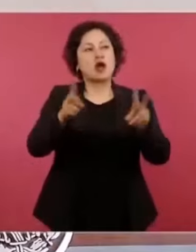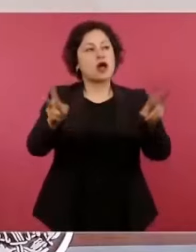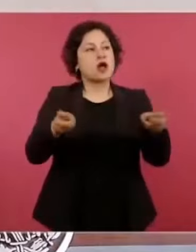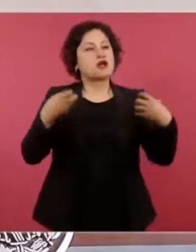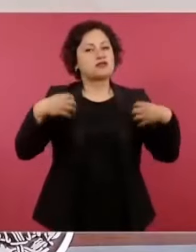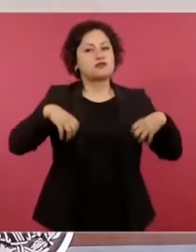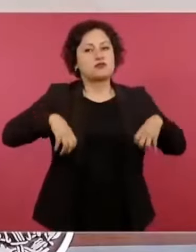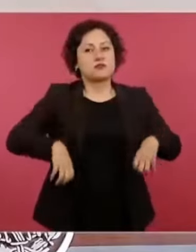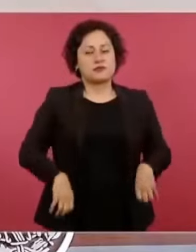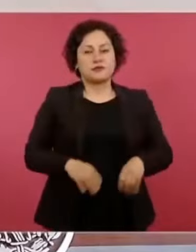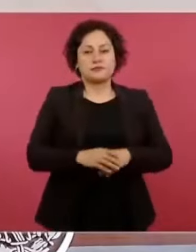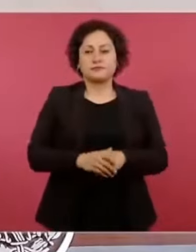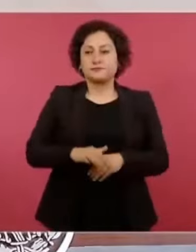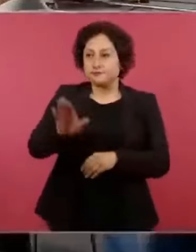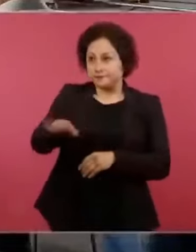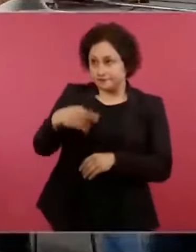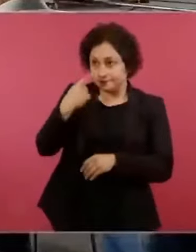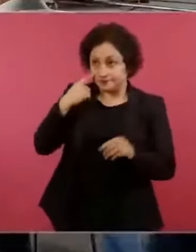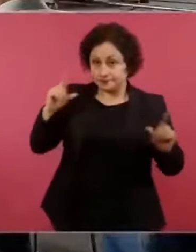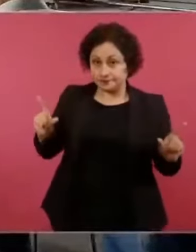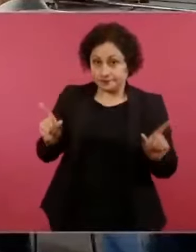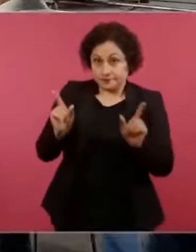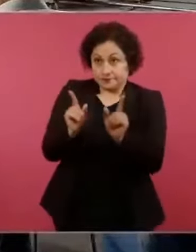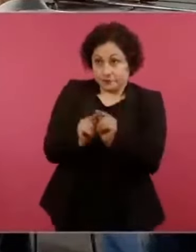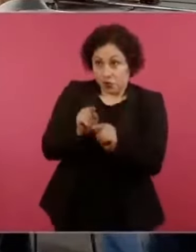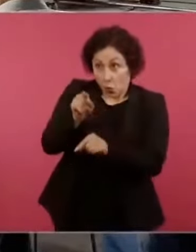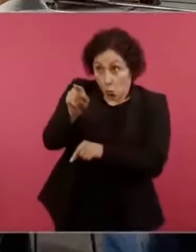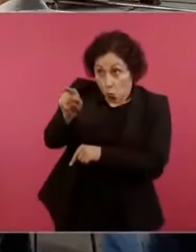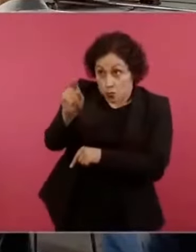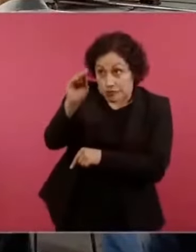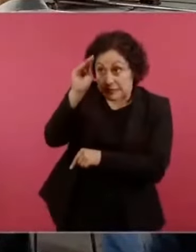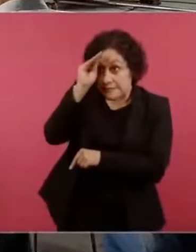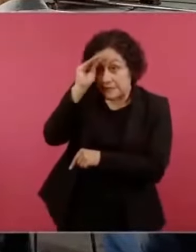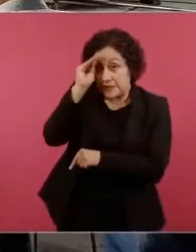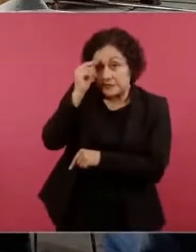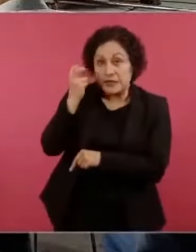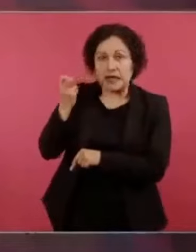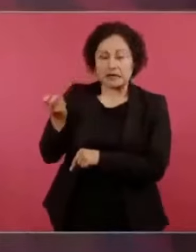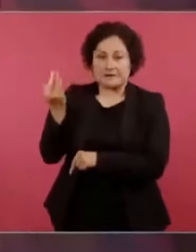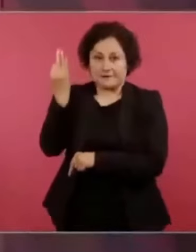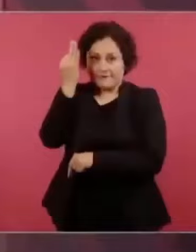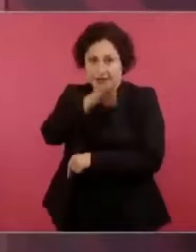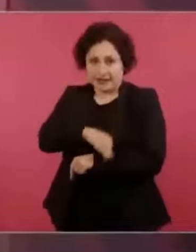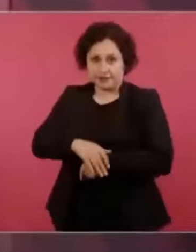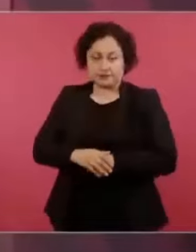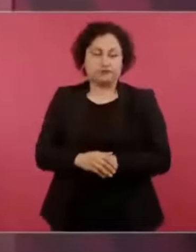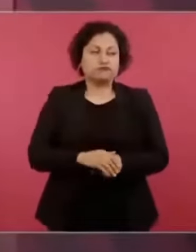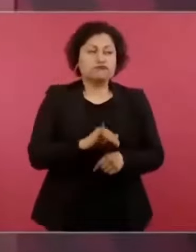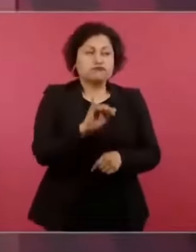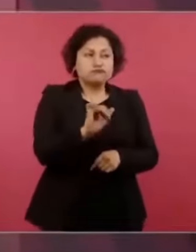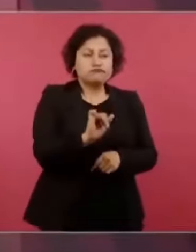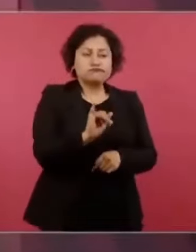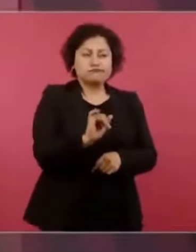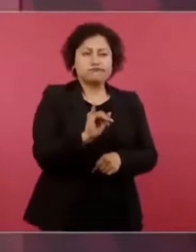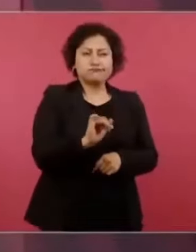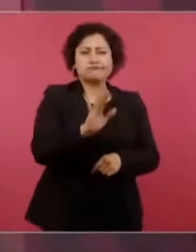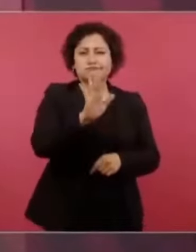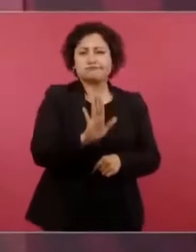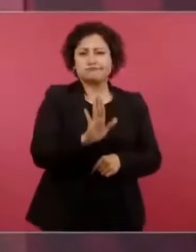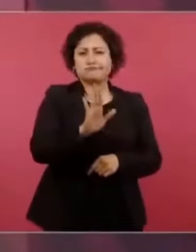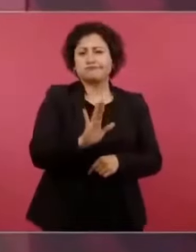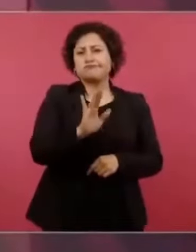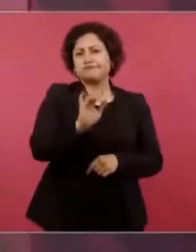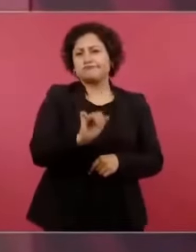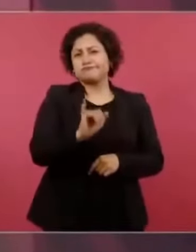Para concluir, presidente, ¿lo ve como un montaje entonces? Sí, es muy probable que sea un montaje,